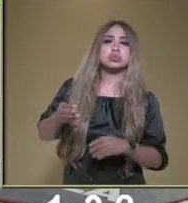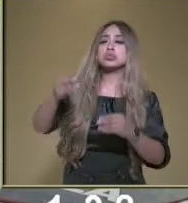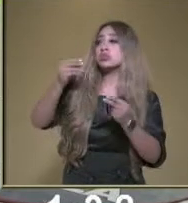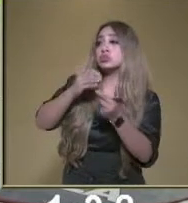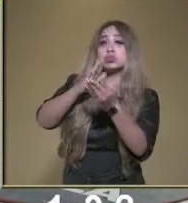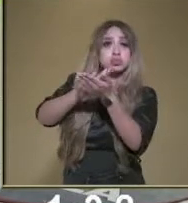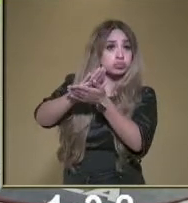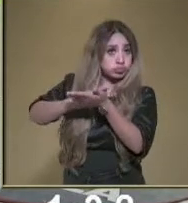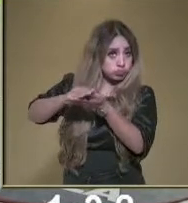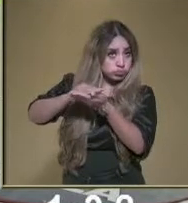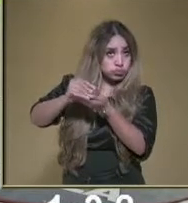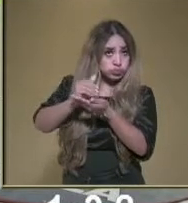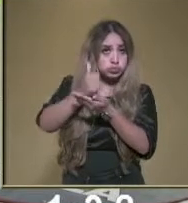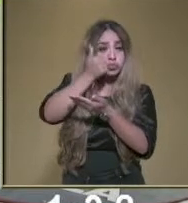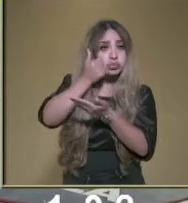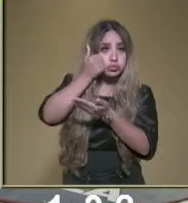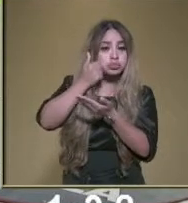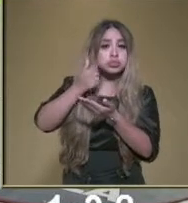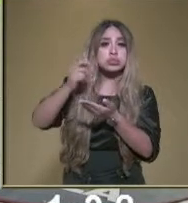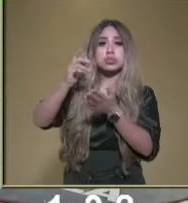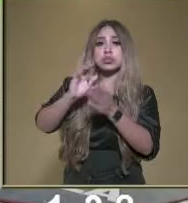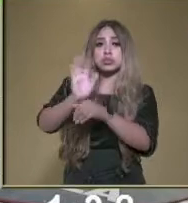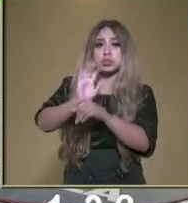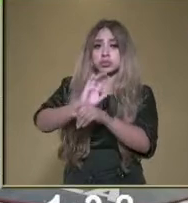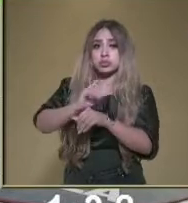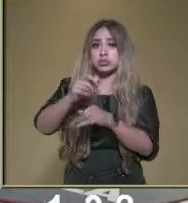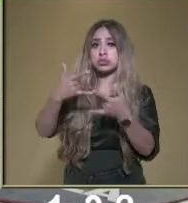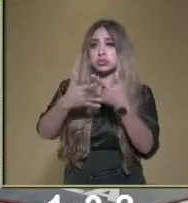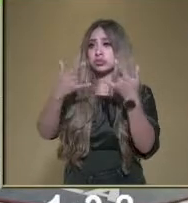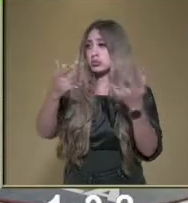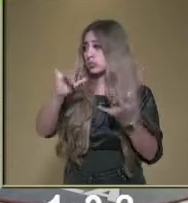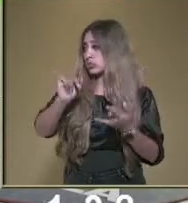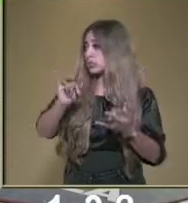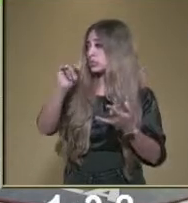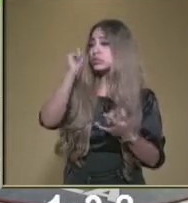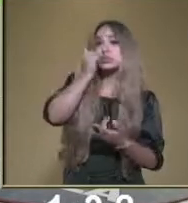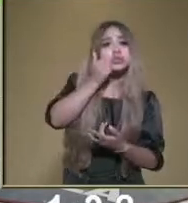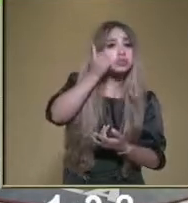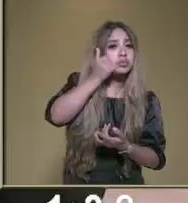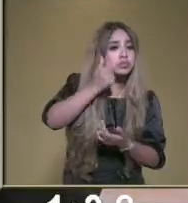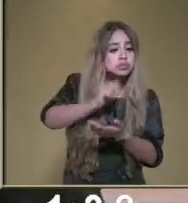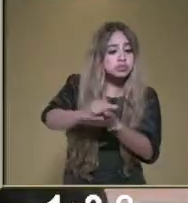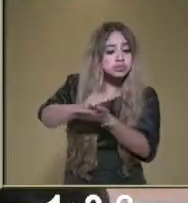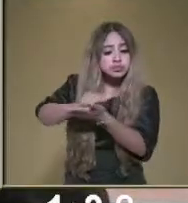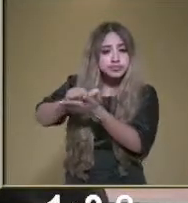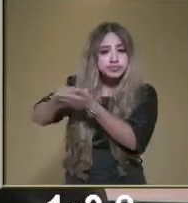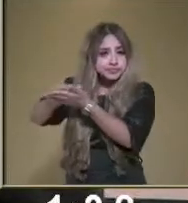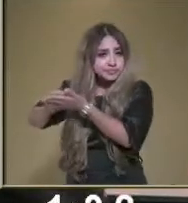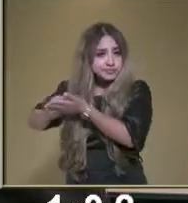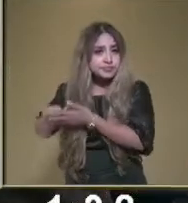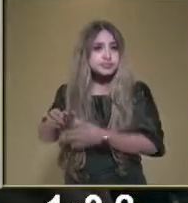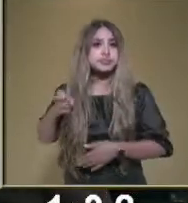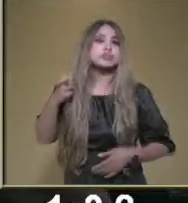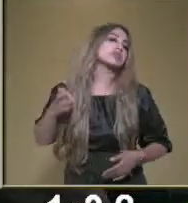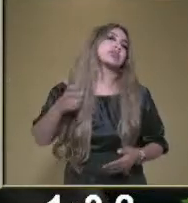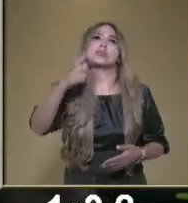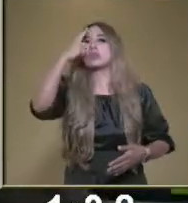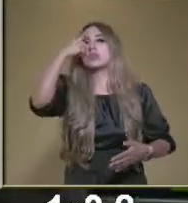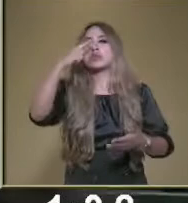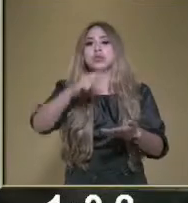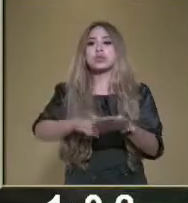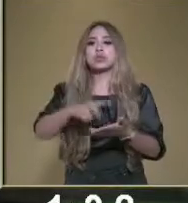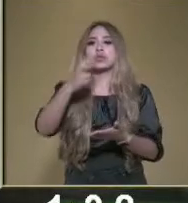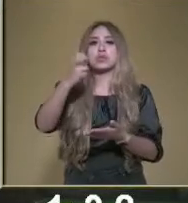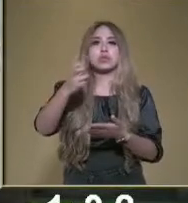Como en las películas y los cuentos. Así es. Espuma, espuma, espuma por doquier. Ok, ¿y tú crees que este